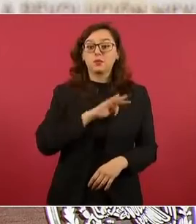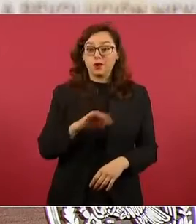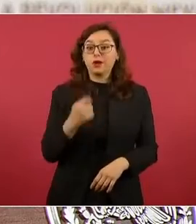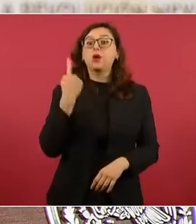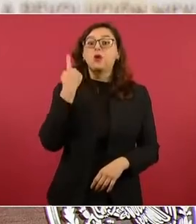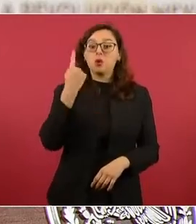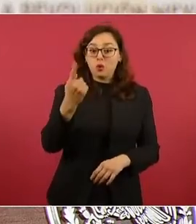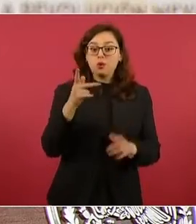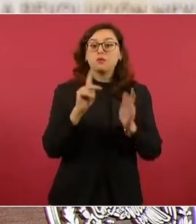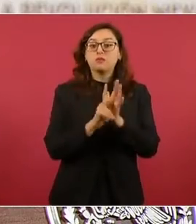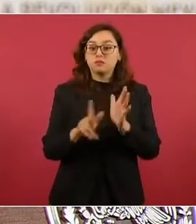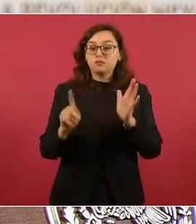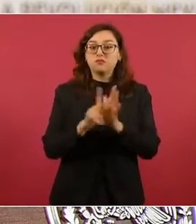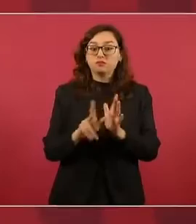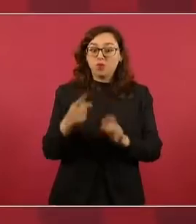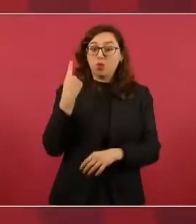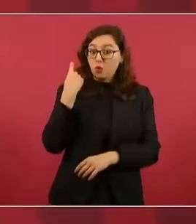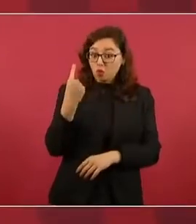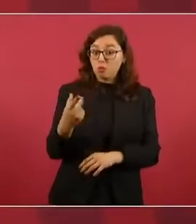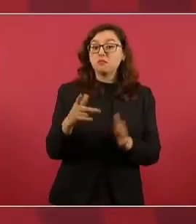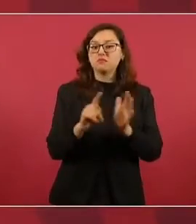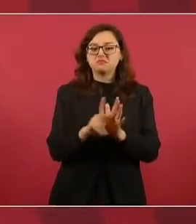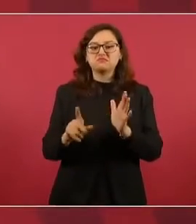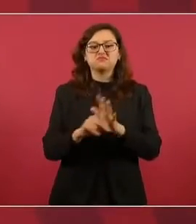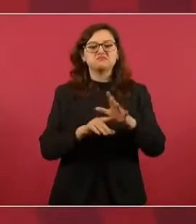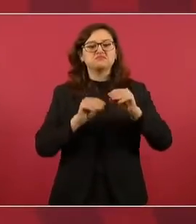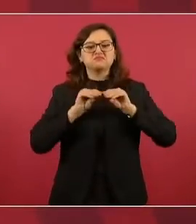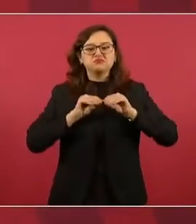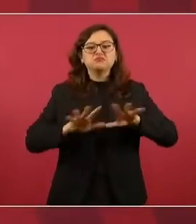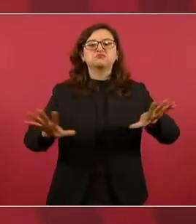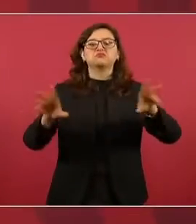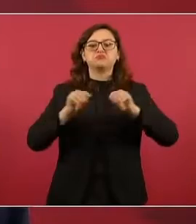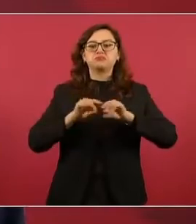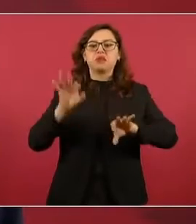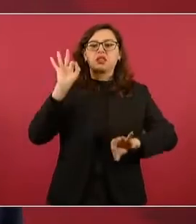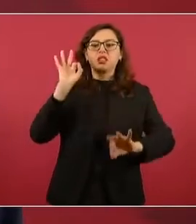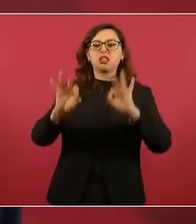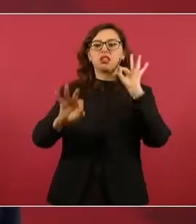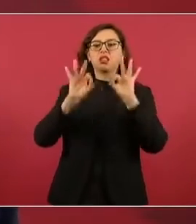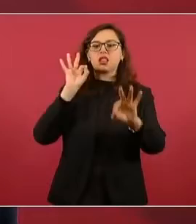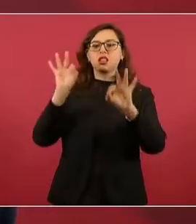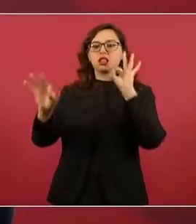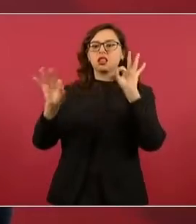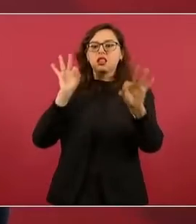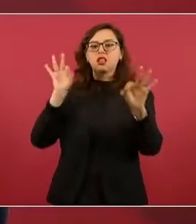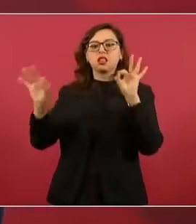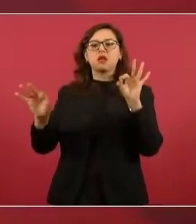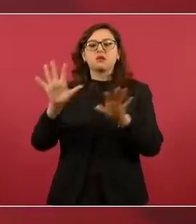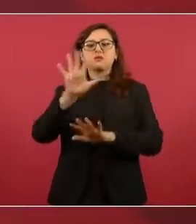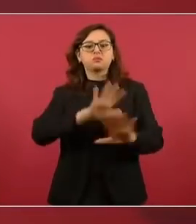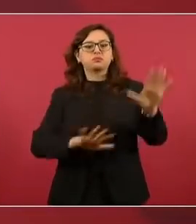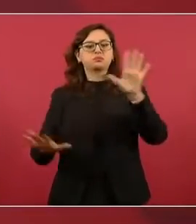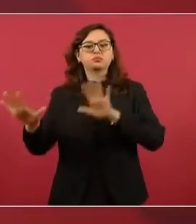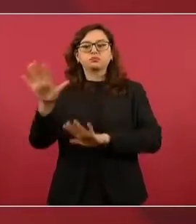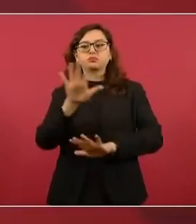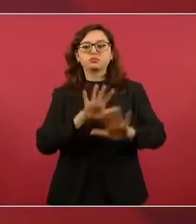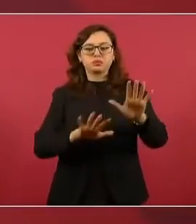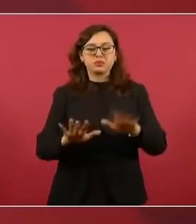periódico influya en la vida pública